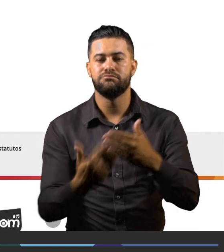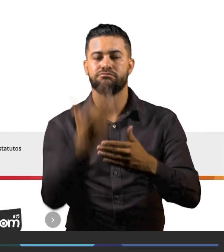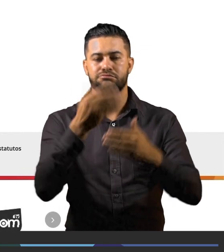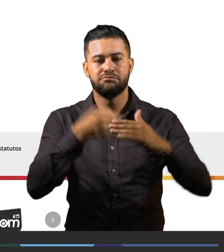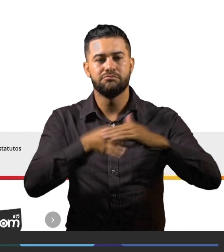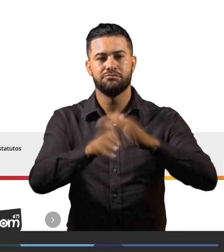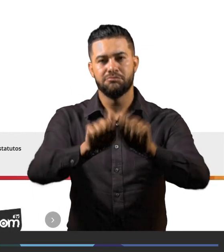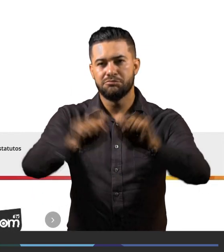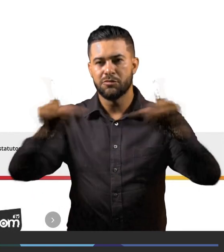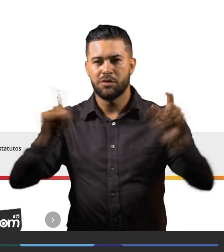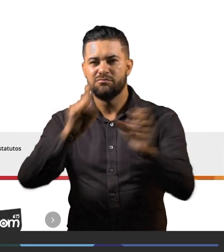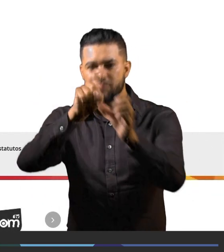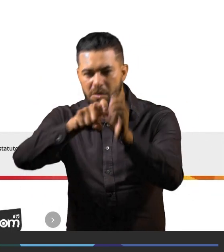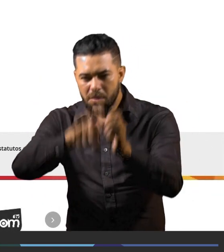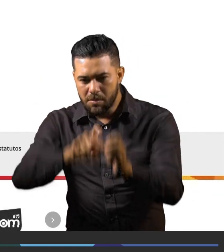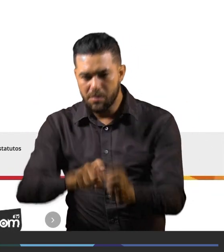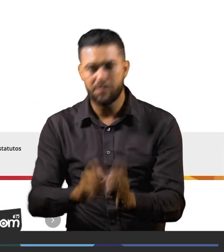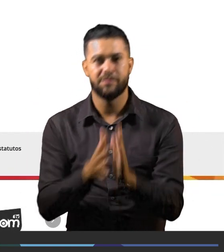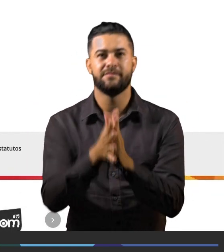registrar tus vacantes.